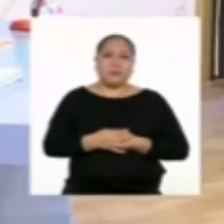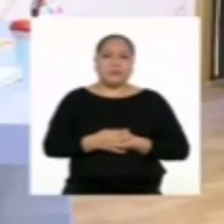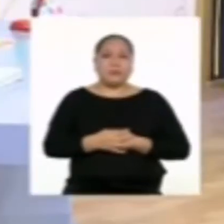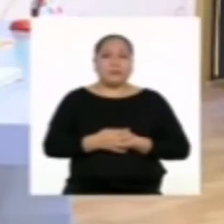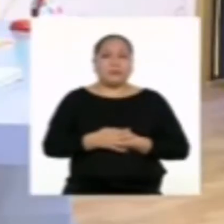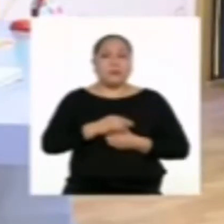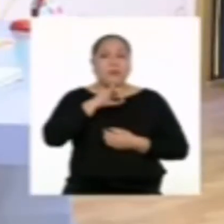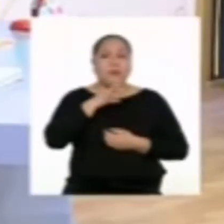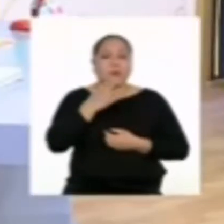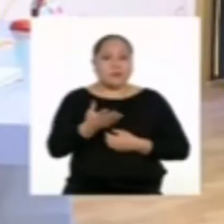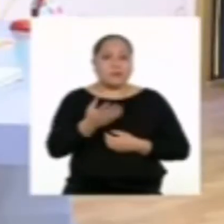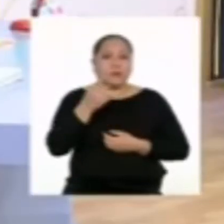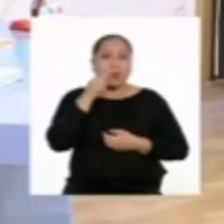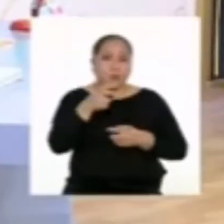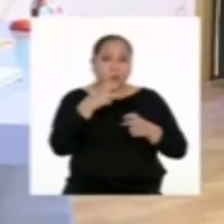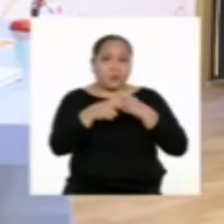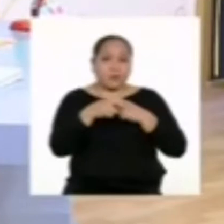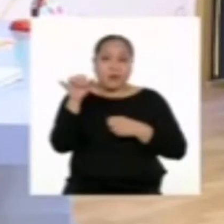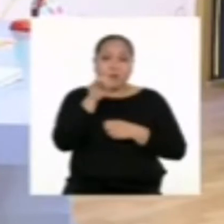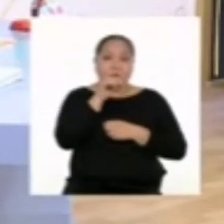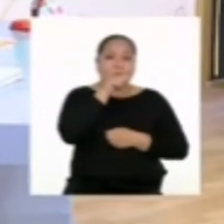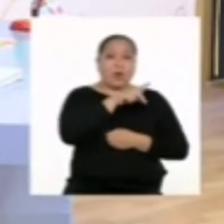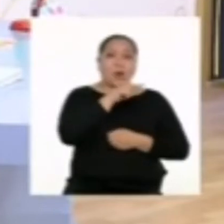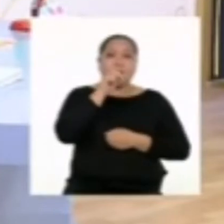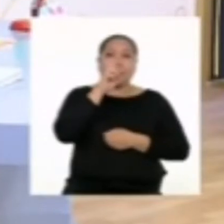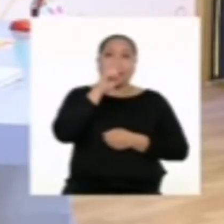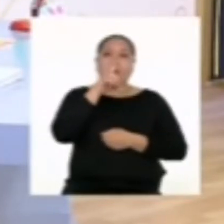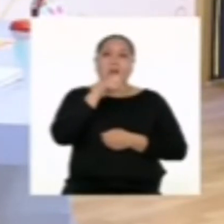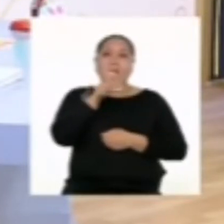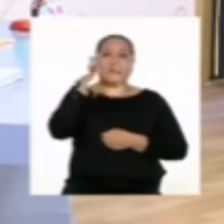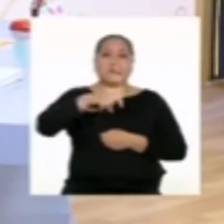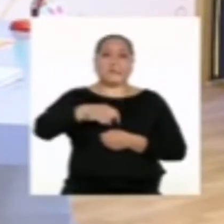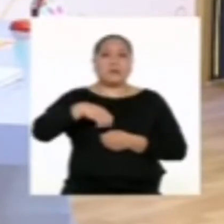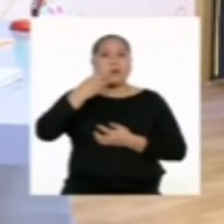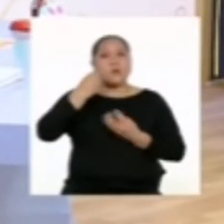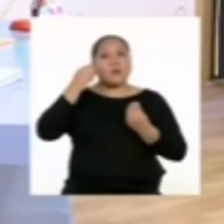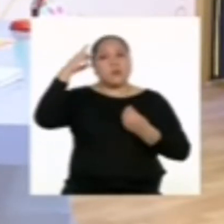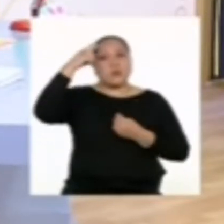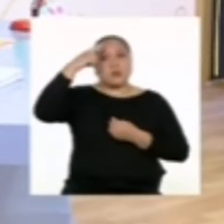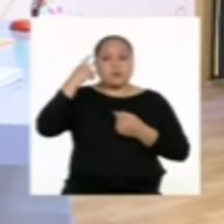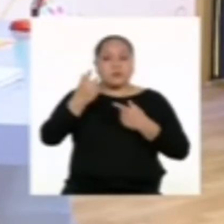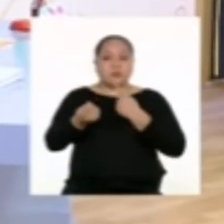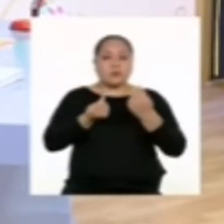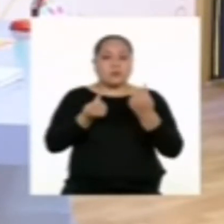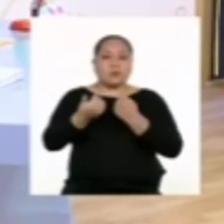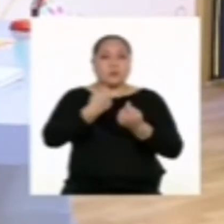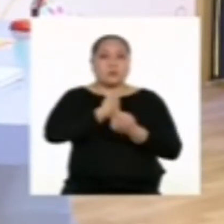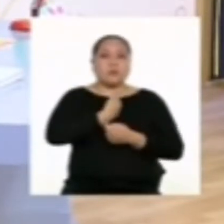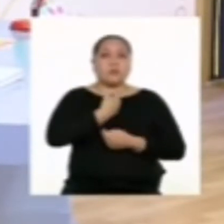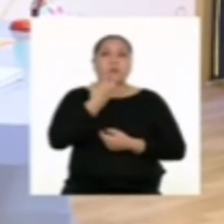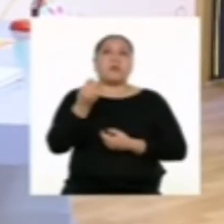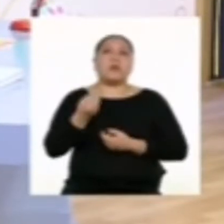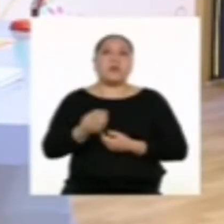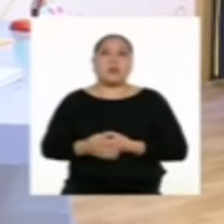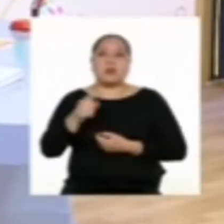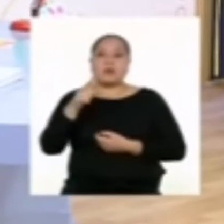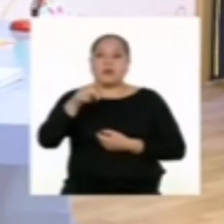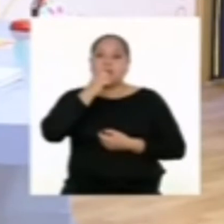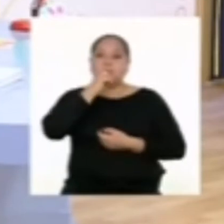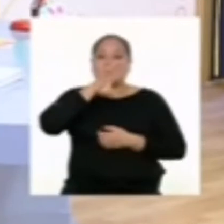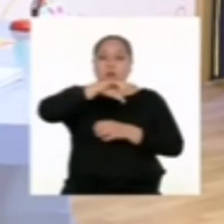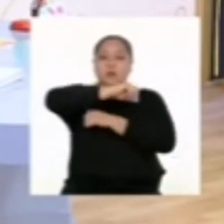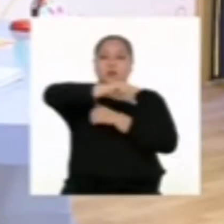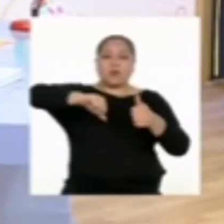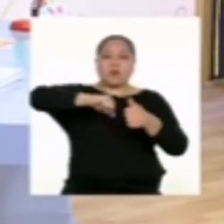Juan, tu situación, al igual que la de Carla, amerita mucha reflexión y autocontrol. Porque estamos hablando de una